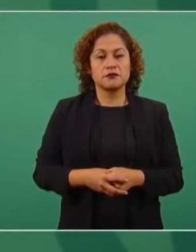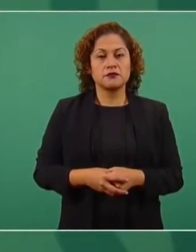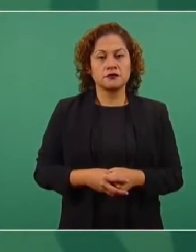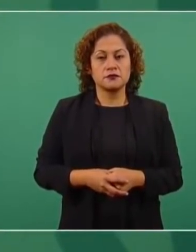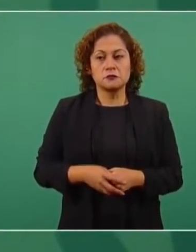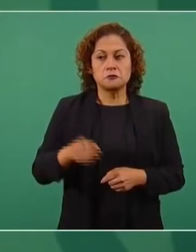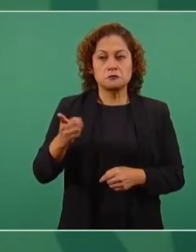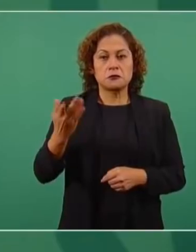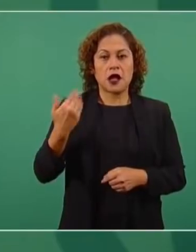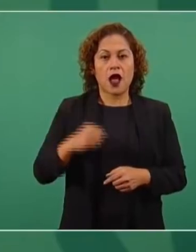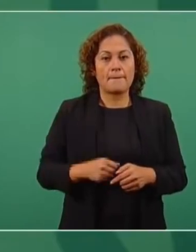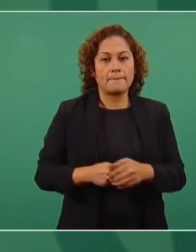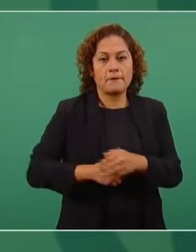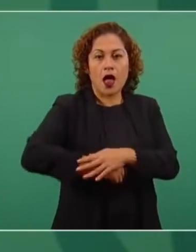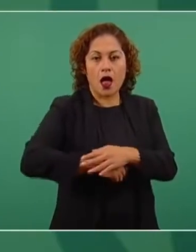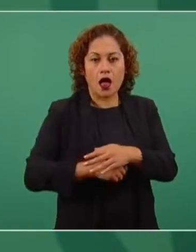influencias,